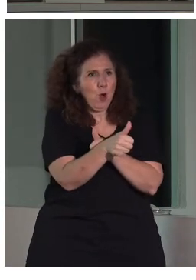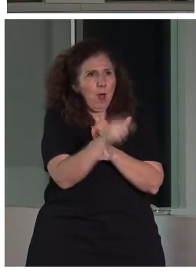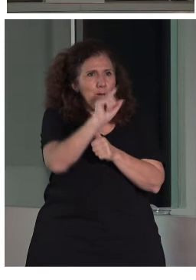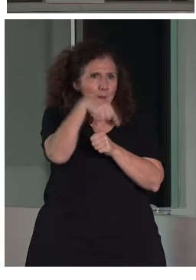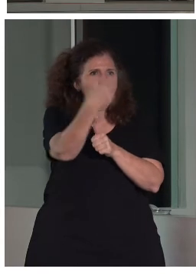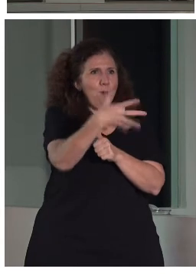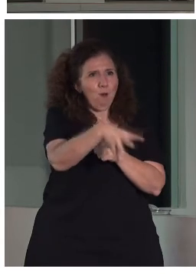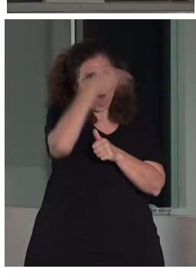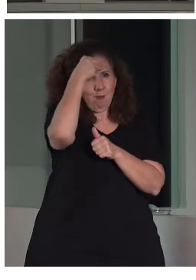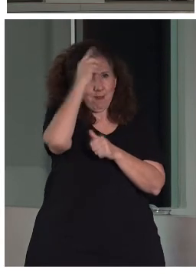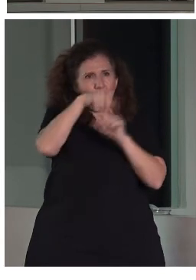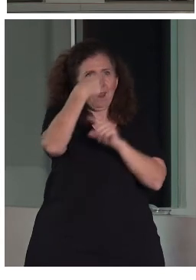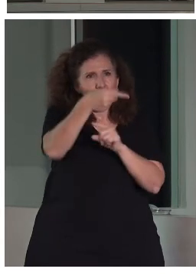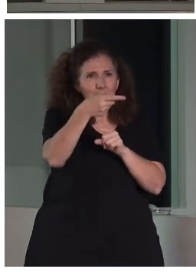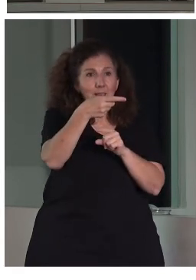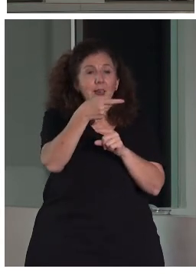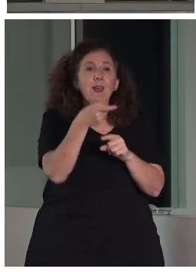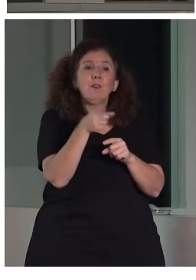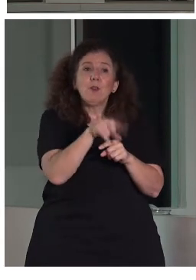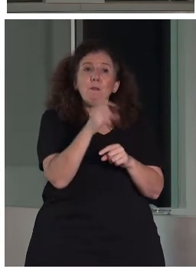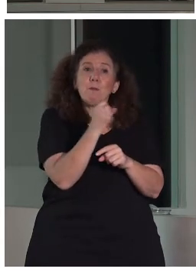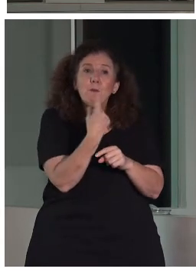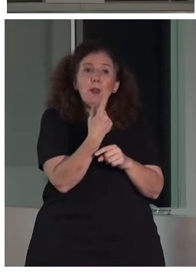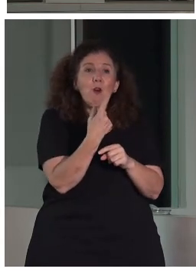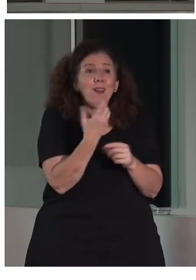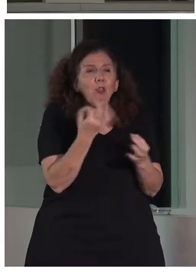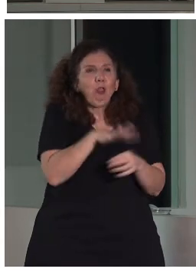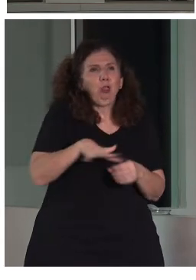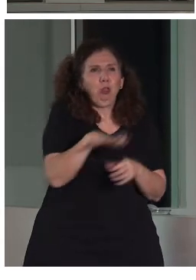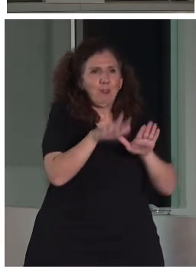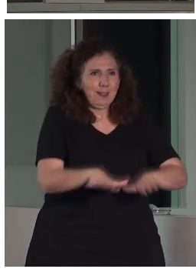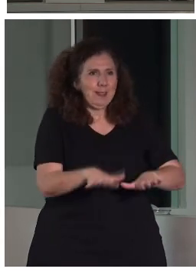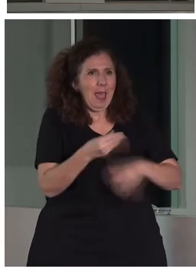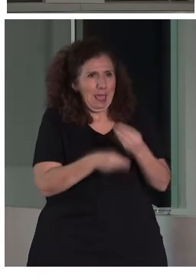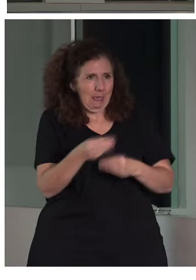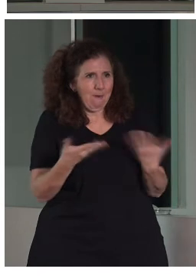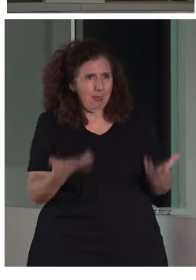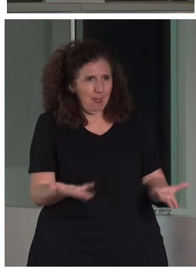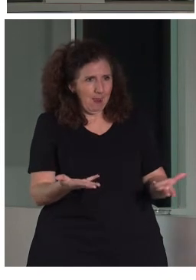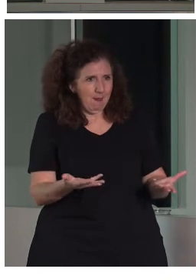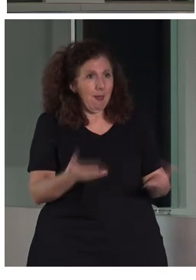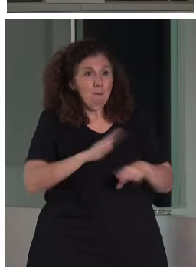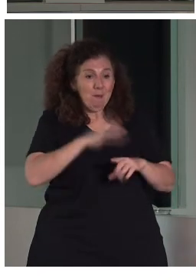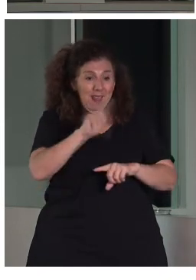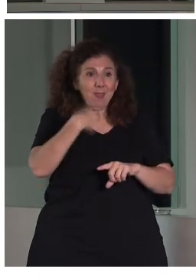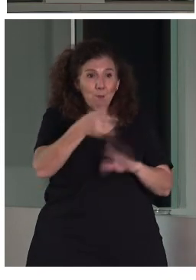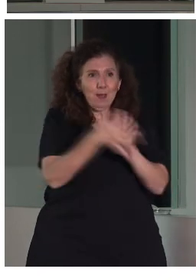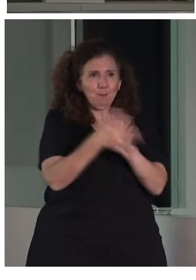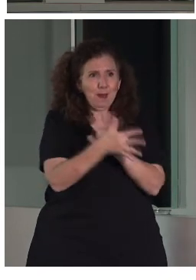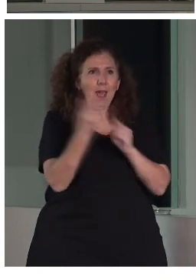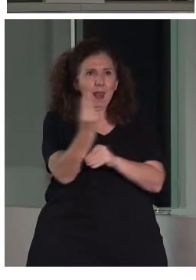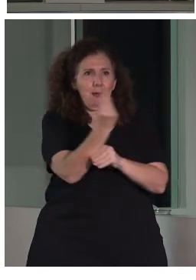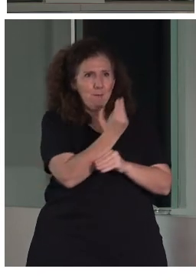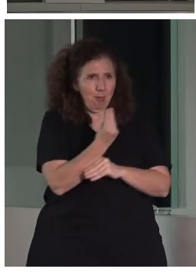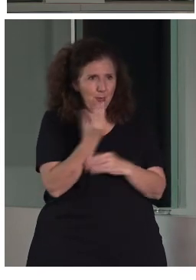de afrontar el éxito en este tipo de circunstancias para luego efectivamente ir haciendo descripciones de las piezas seleccionadas.